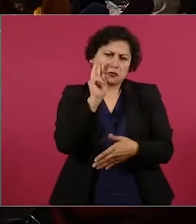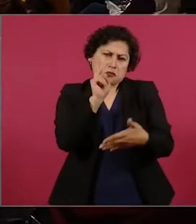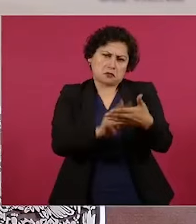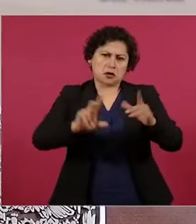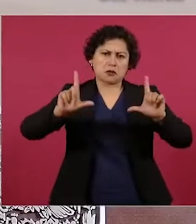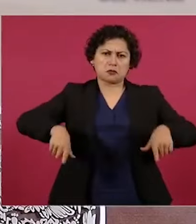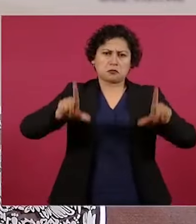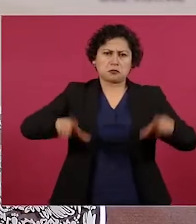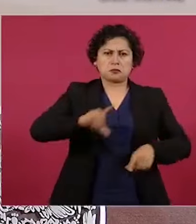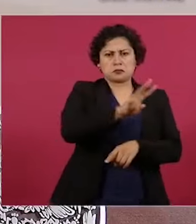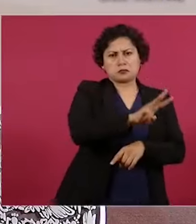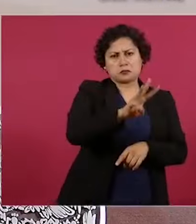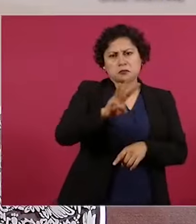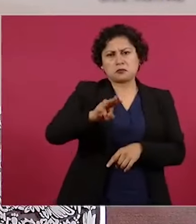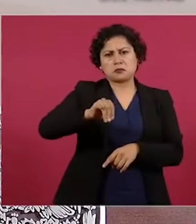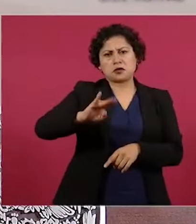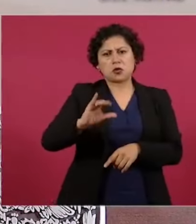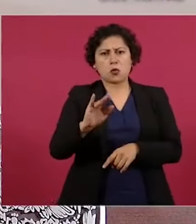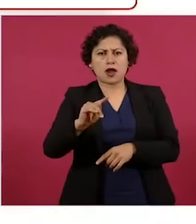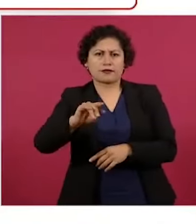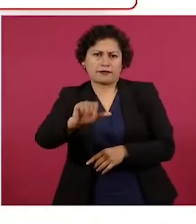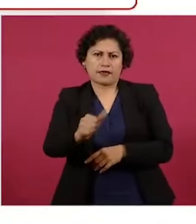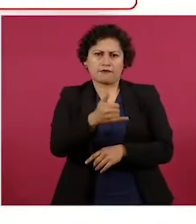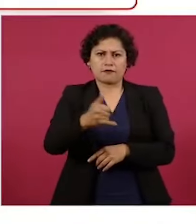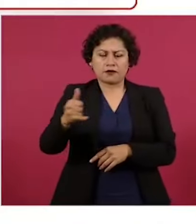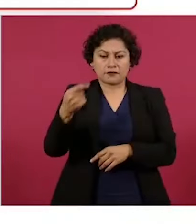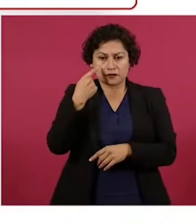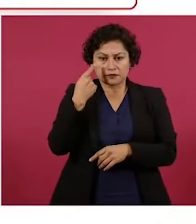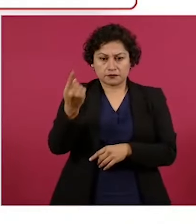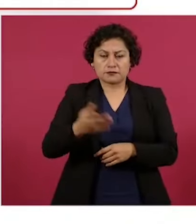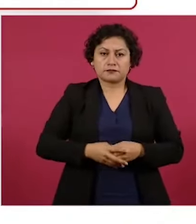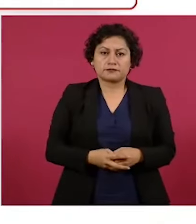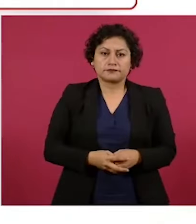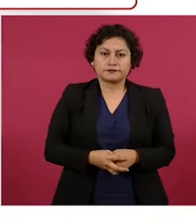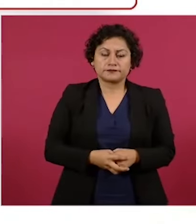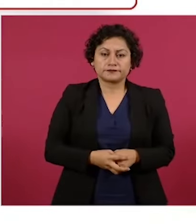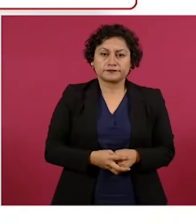cuenta.infonavit.org.mx. Y con esto cerraríamos. Presidente, muchas gracias.